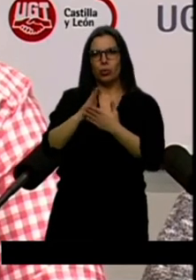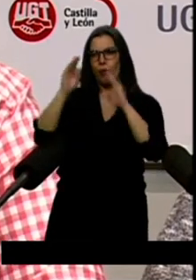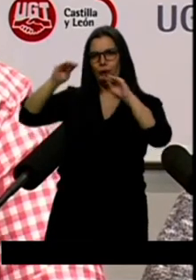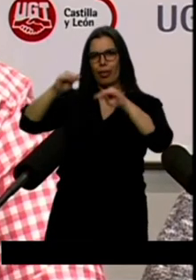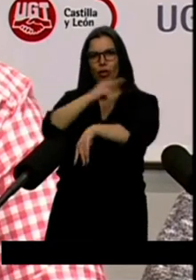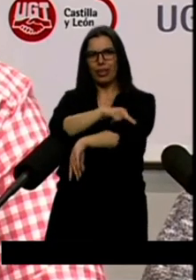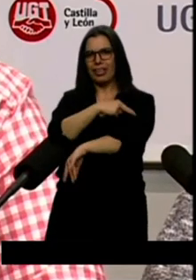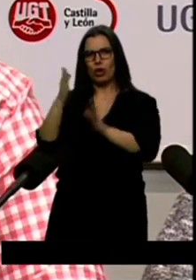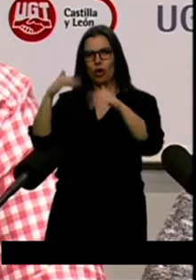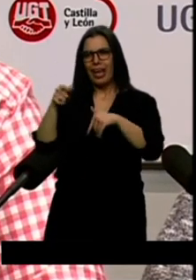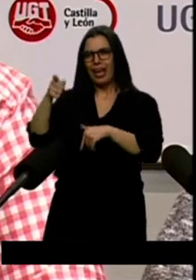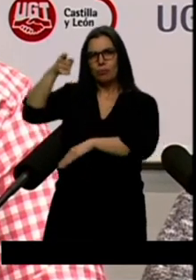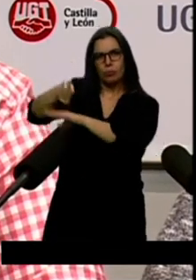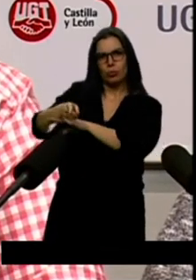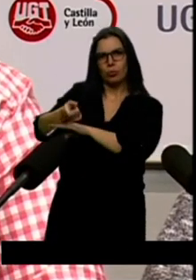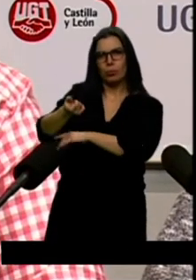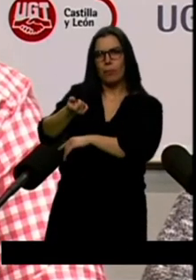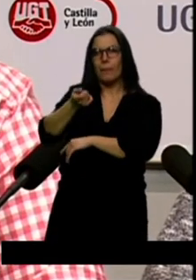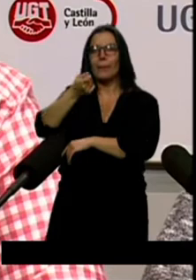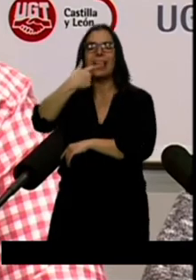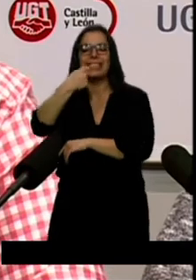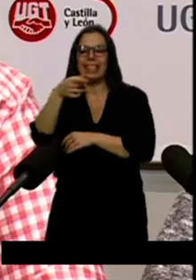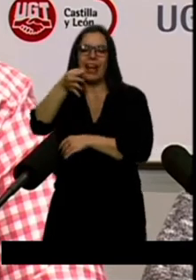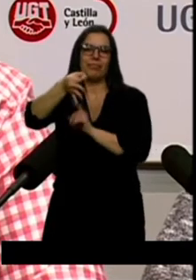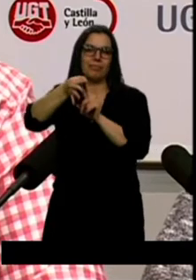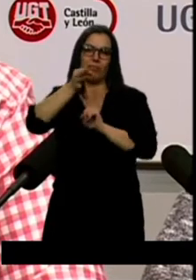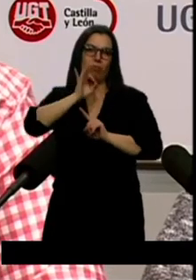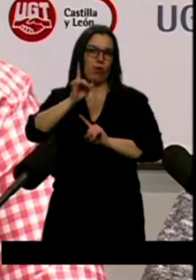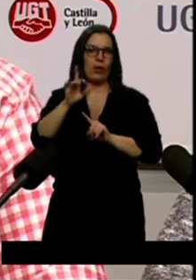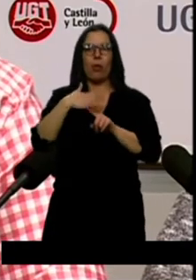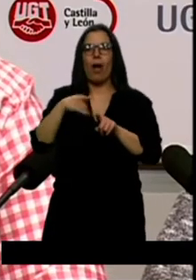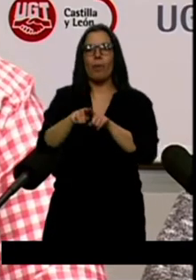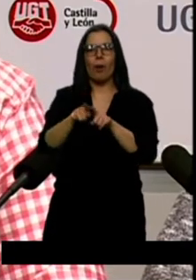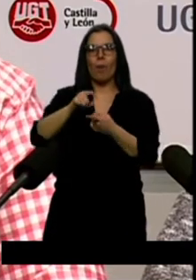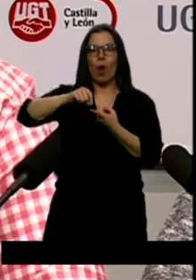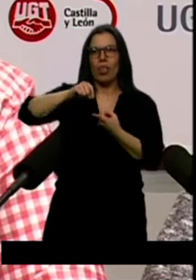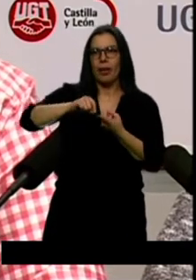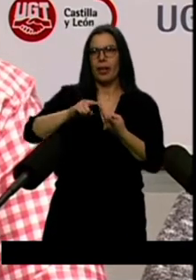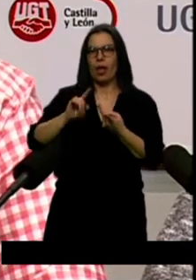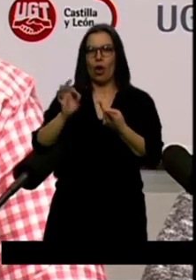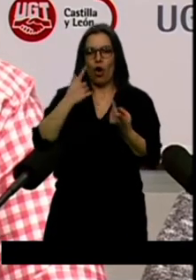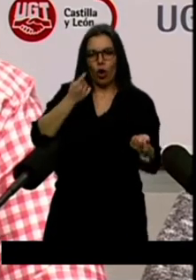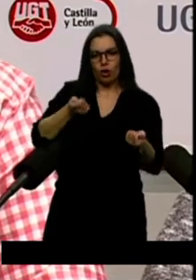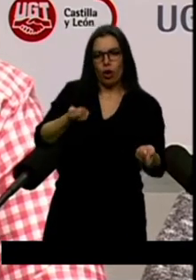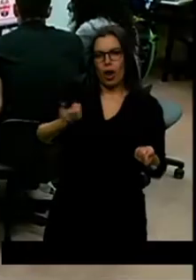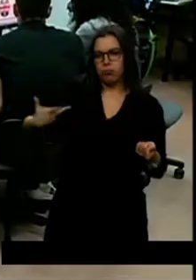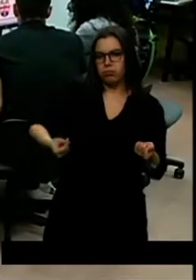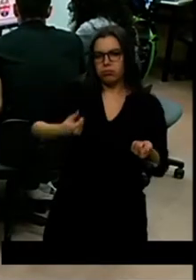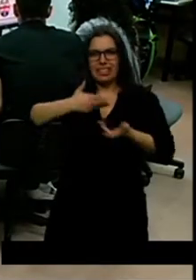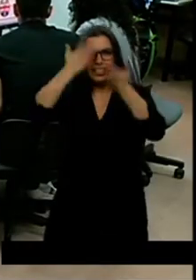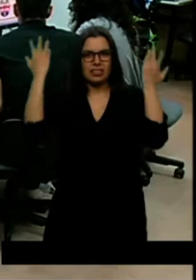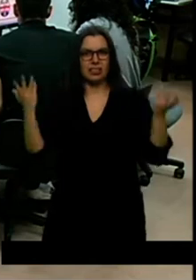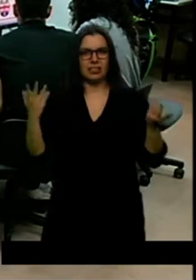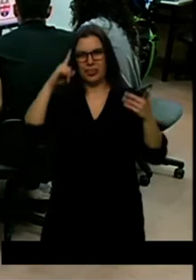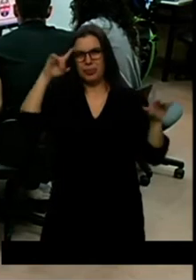Es que no es dar una pastilla. Es que es más que dar una pastilla, es controlarlo y luego, claro, una confusión. ¿Quién se hace cargo de una confusión? La